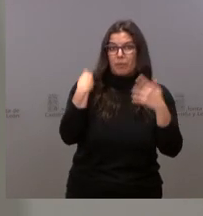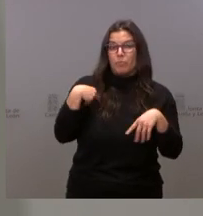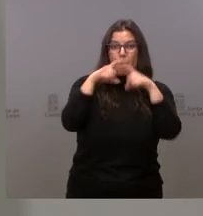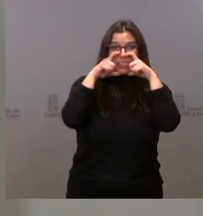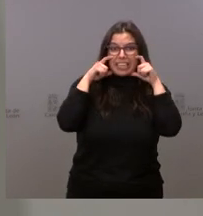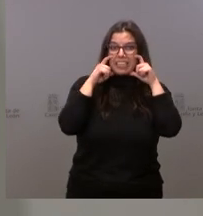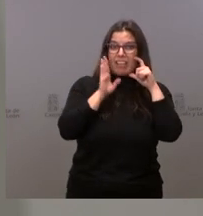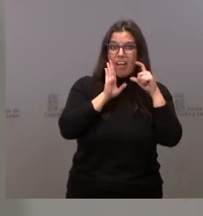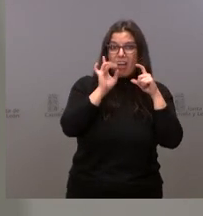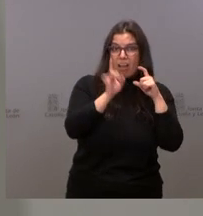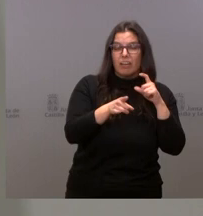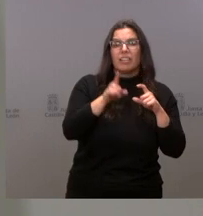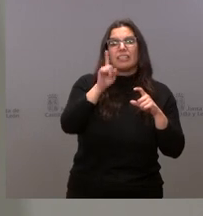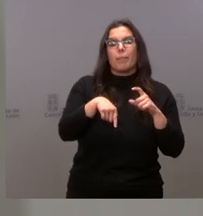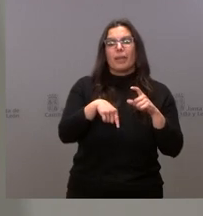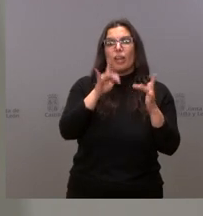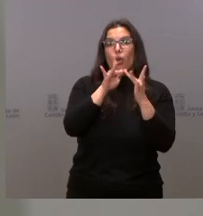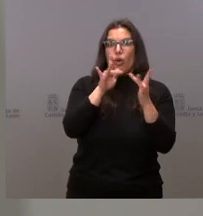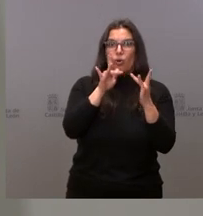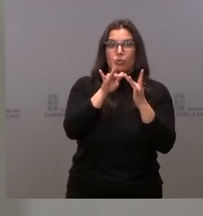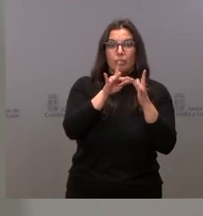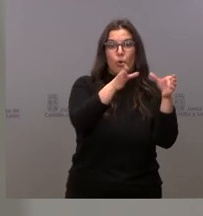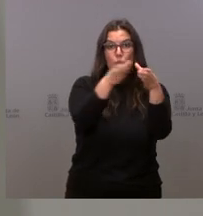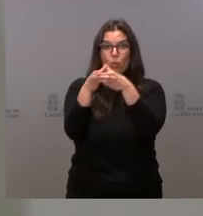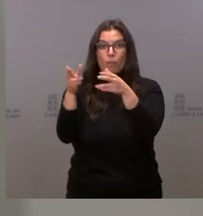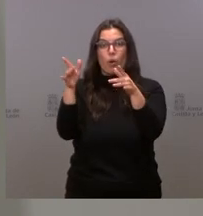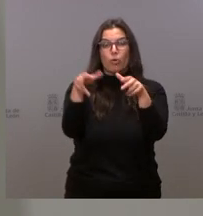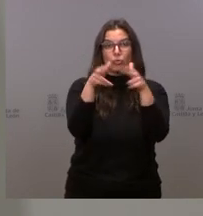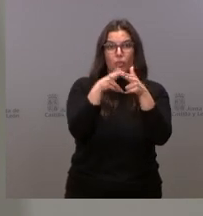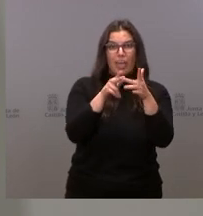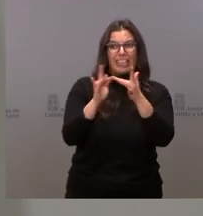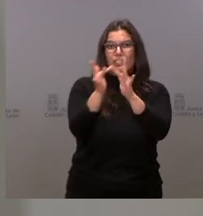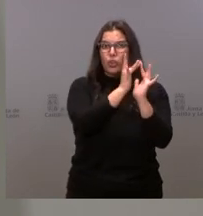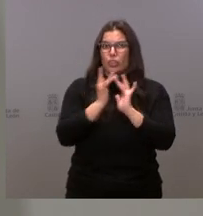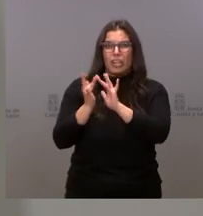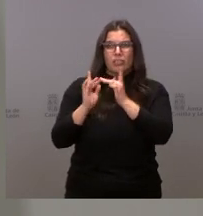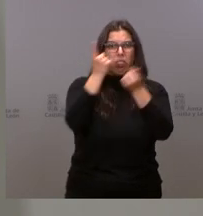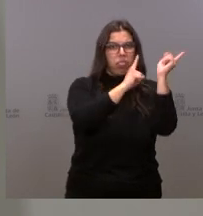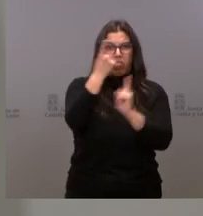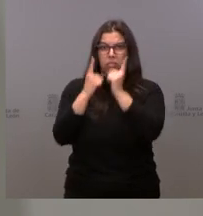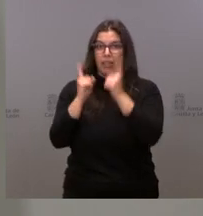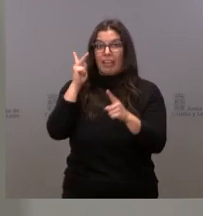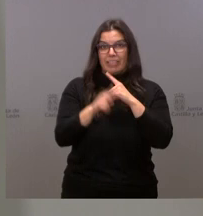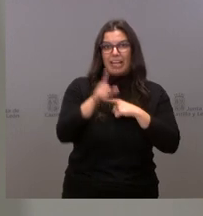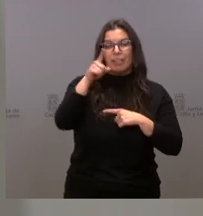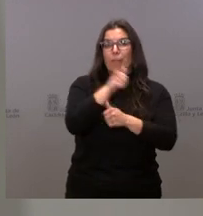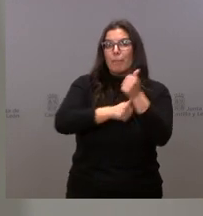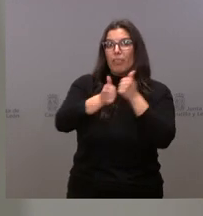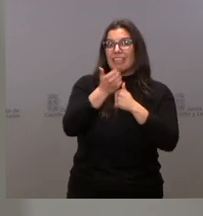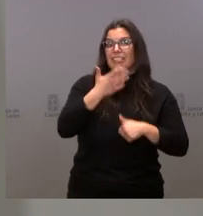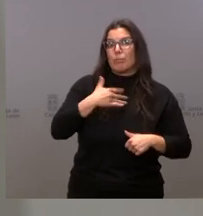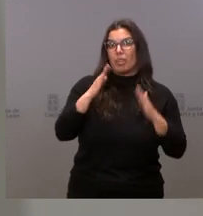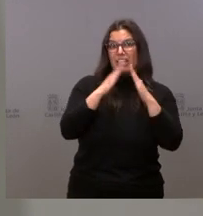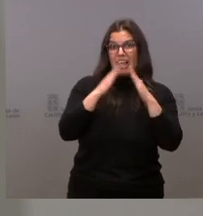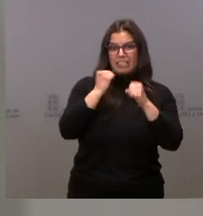mascarilla, reducir contactos entre grupos sociales y laborales diferentes, priorizar el teletrabajo siempre que sea posible.